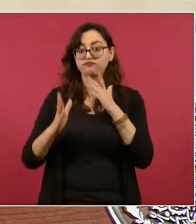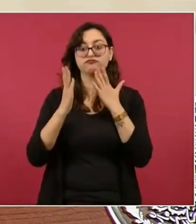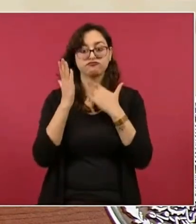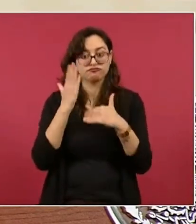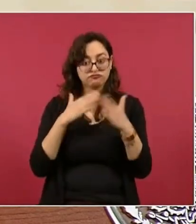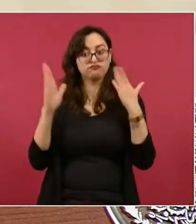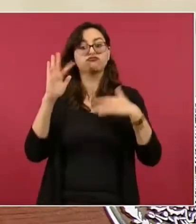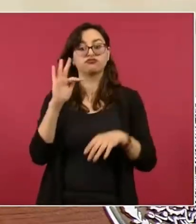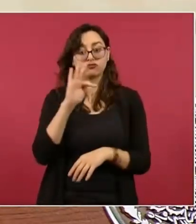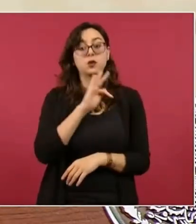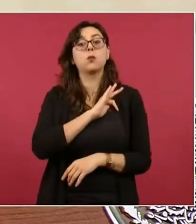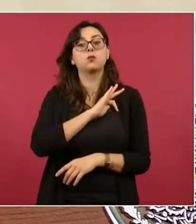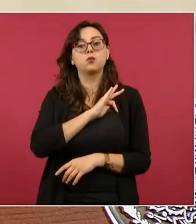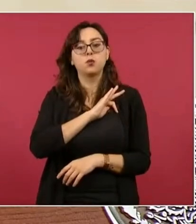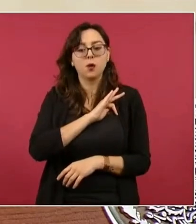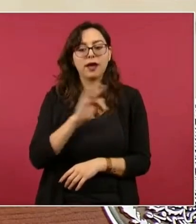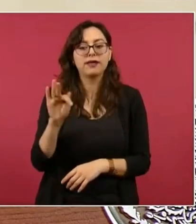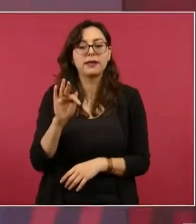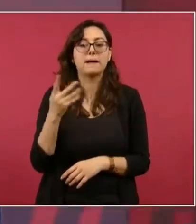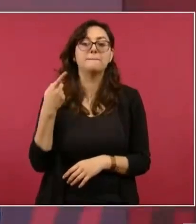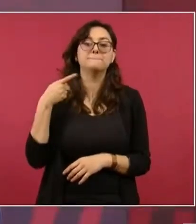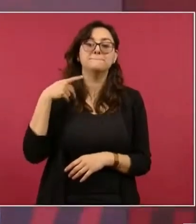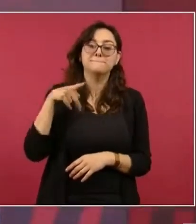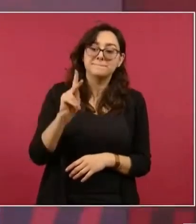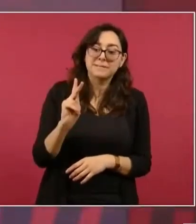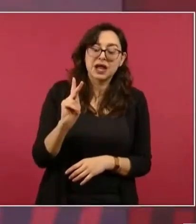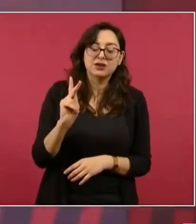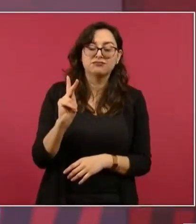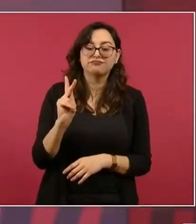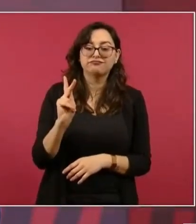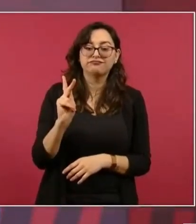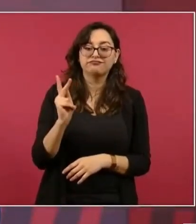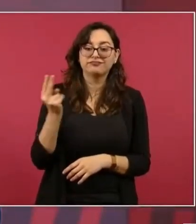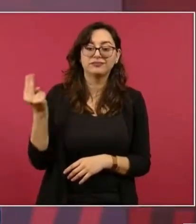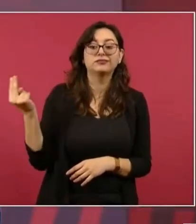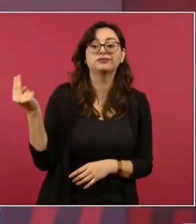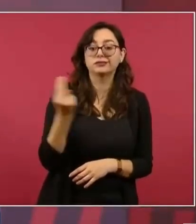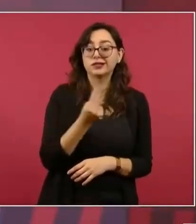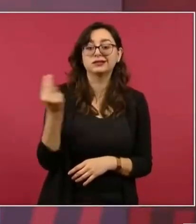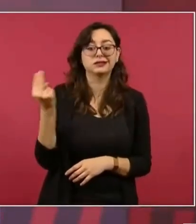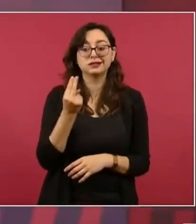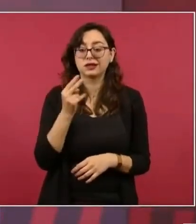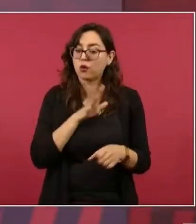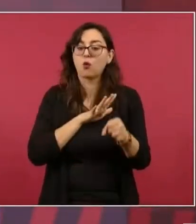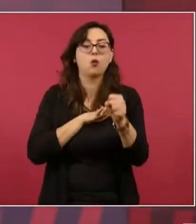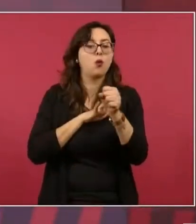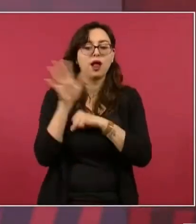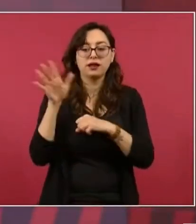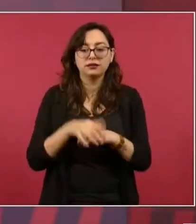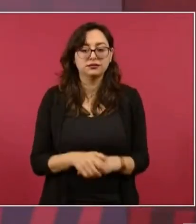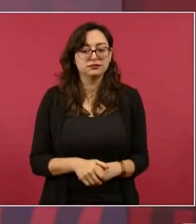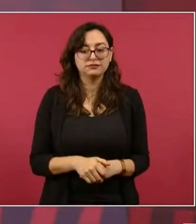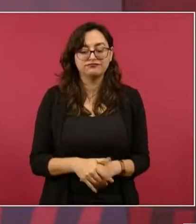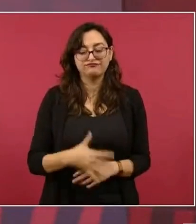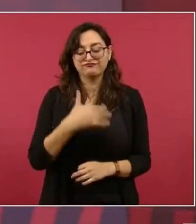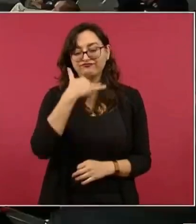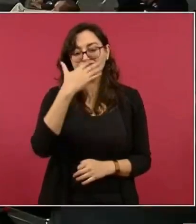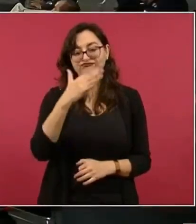depende básicamente de no permitir la corrupción